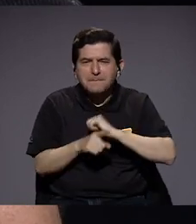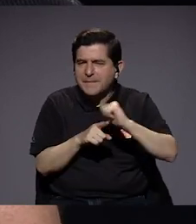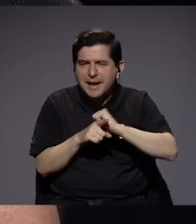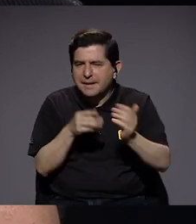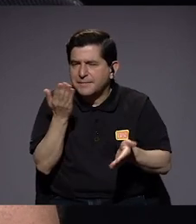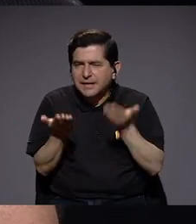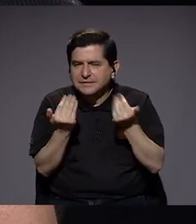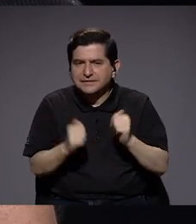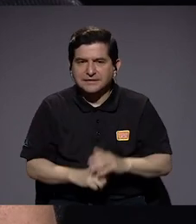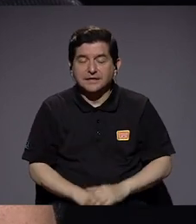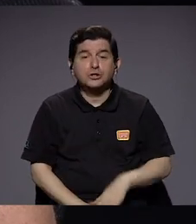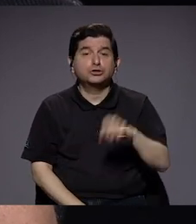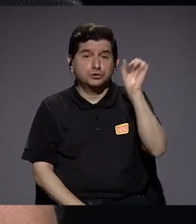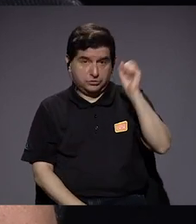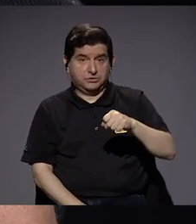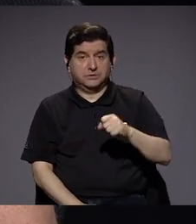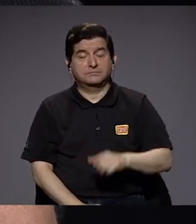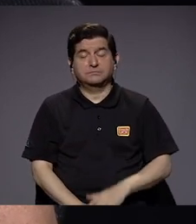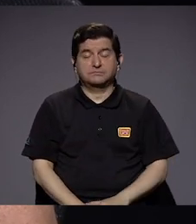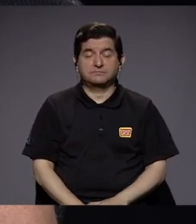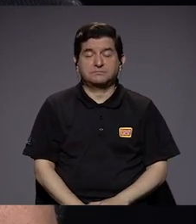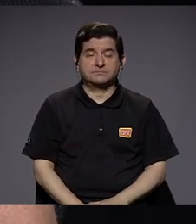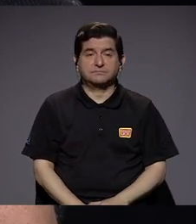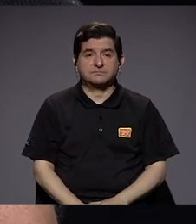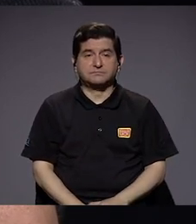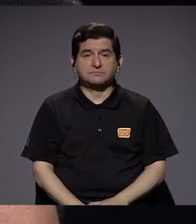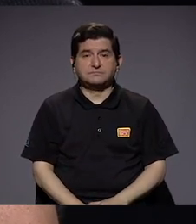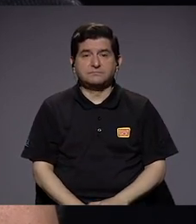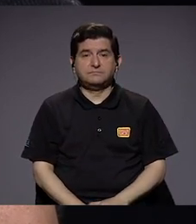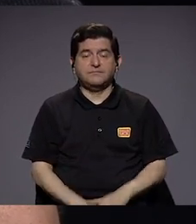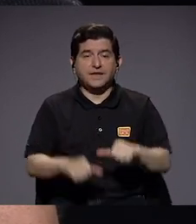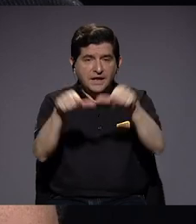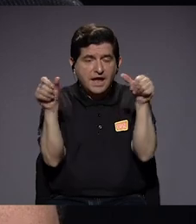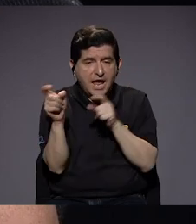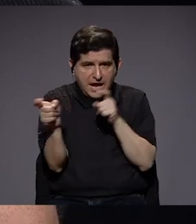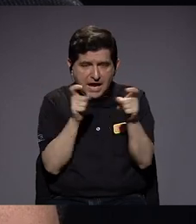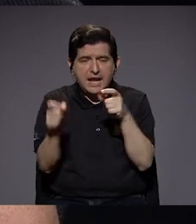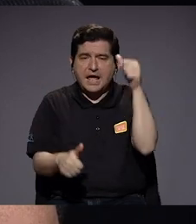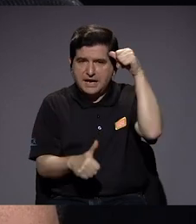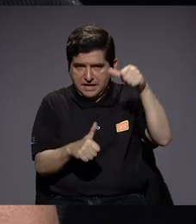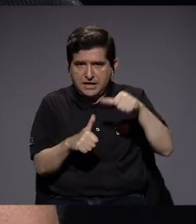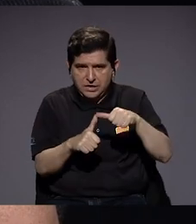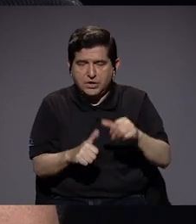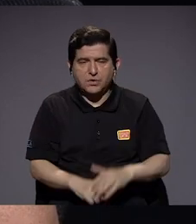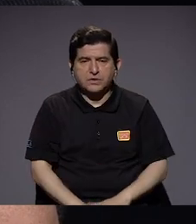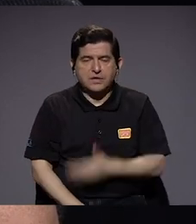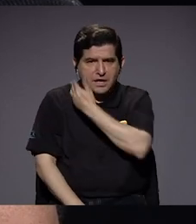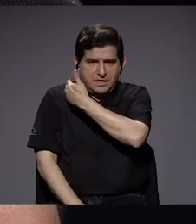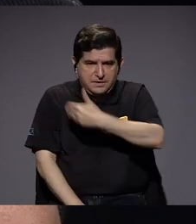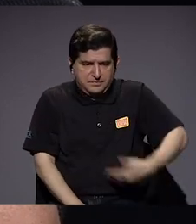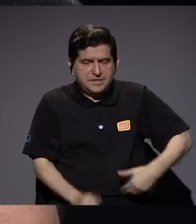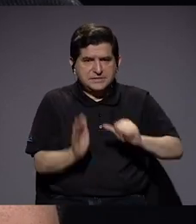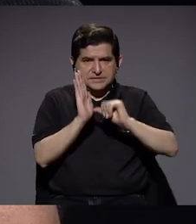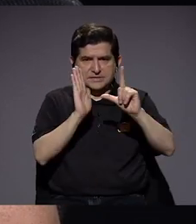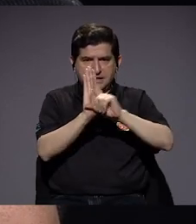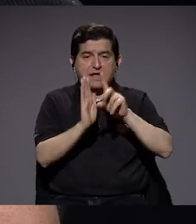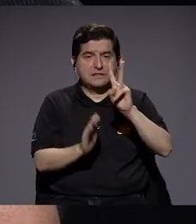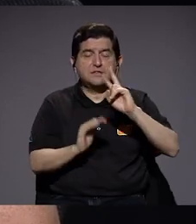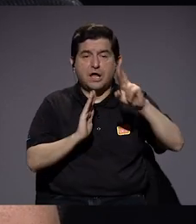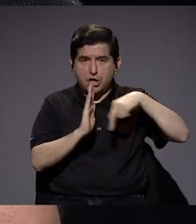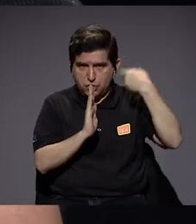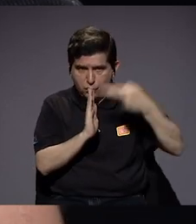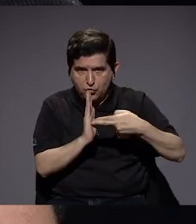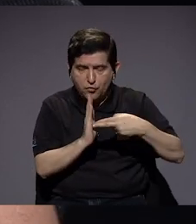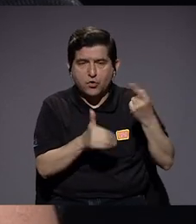Sí, sin duda alguna. Por ejemplo, a nivel administrativo, recordemos que la presidencia de la Asamblea tiene dos roles. En